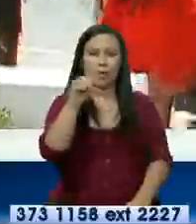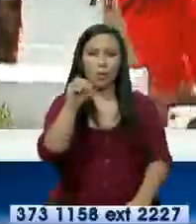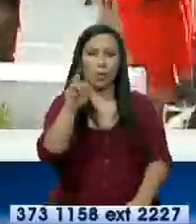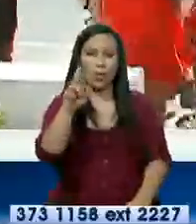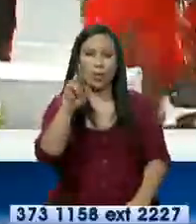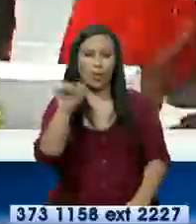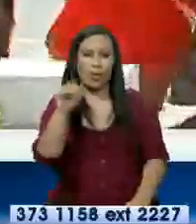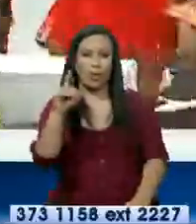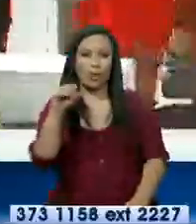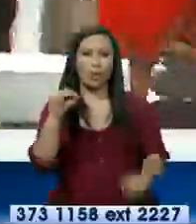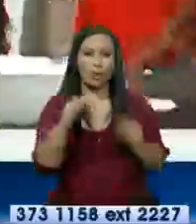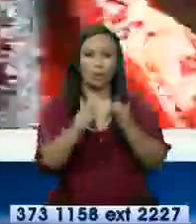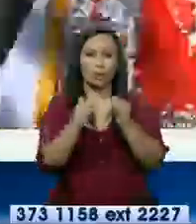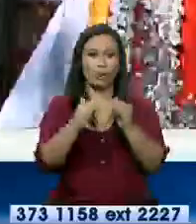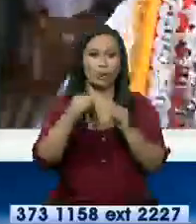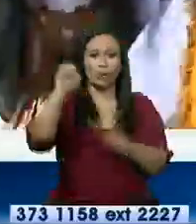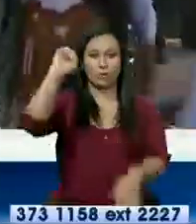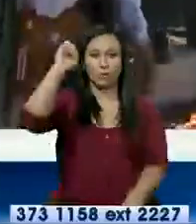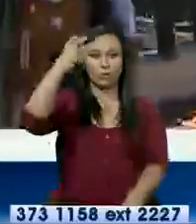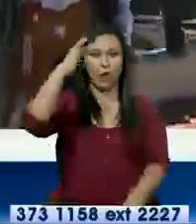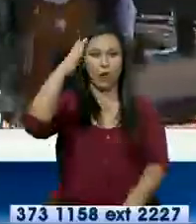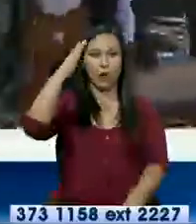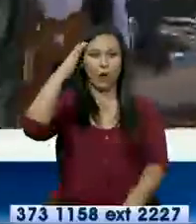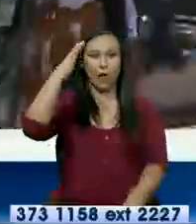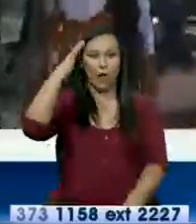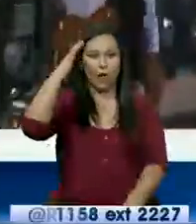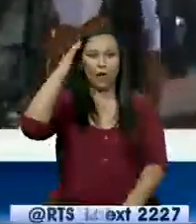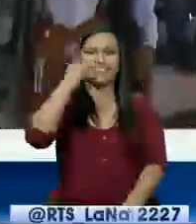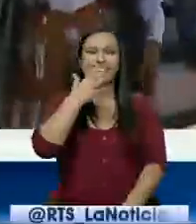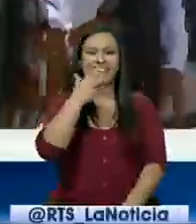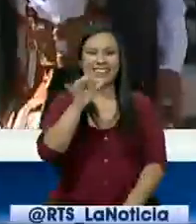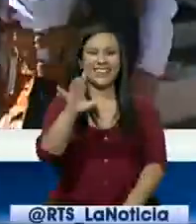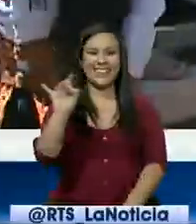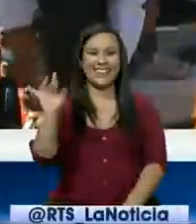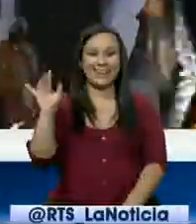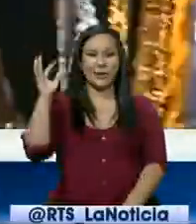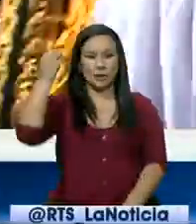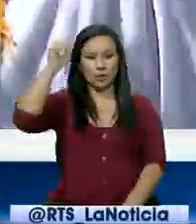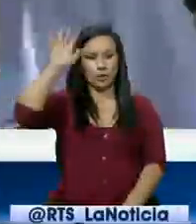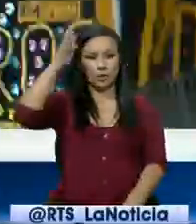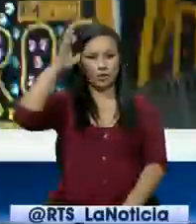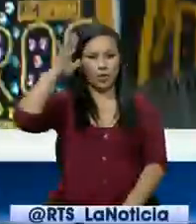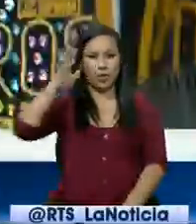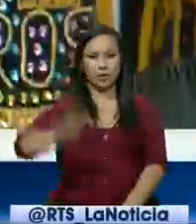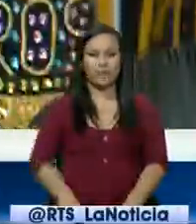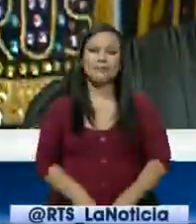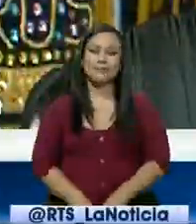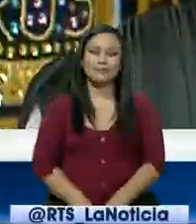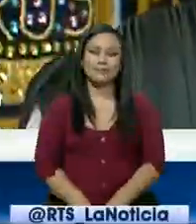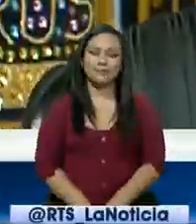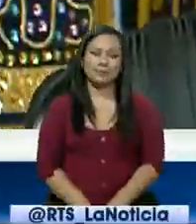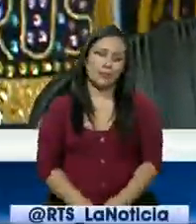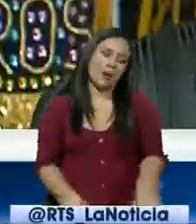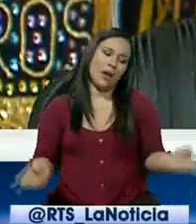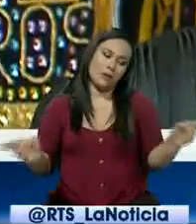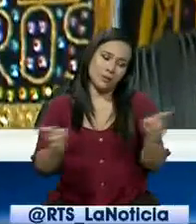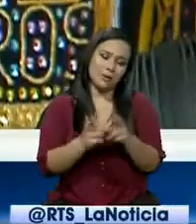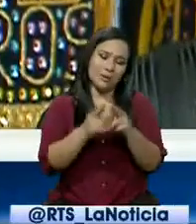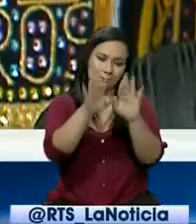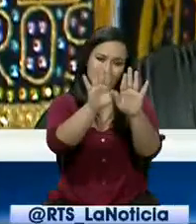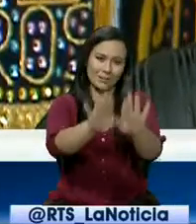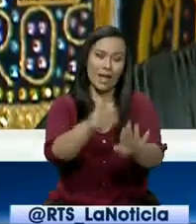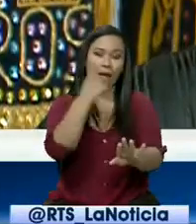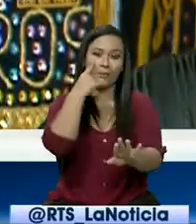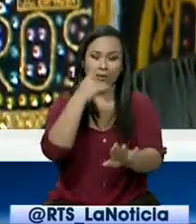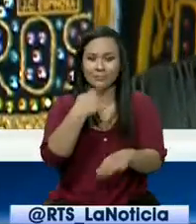tiene más efectos dorados que representan la luminosidad del sol. En resumen, podemos decir que